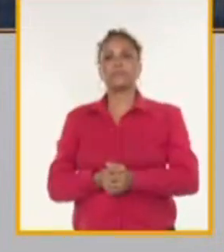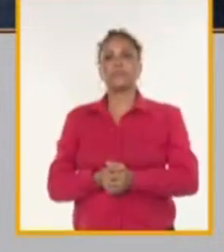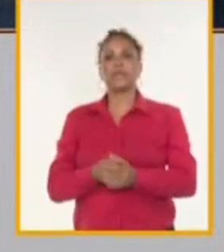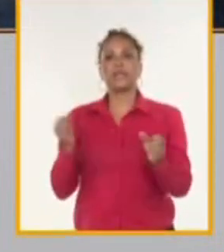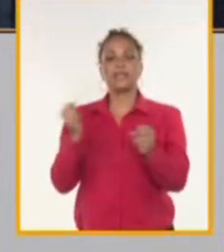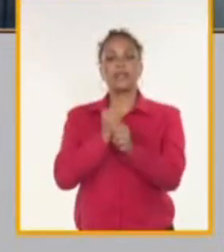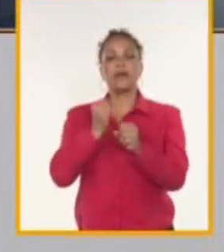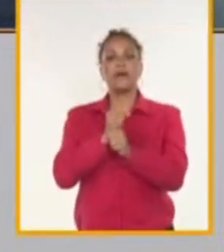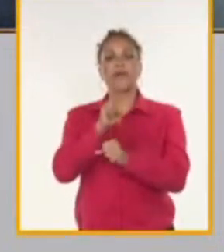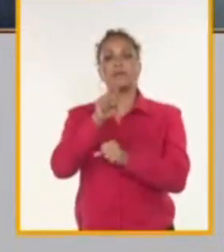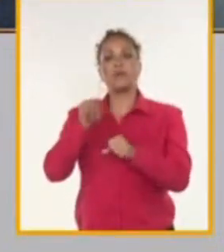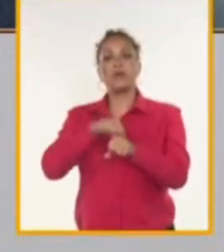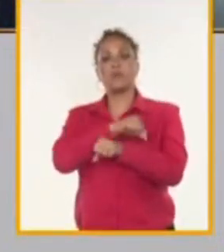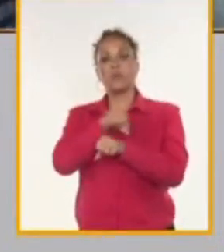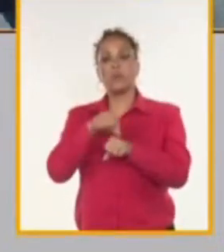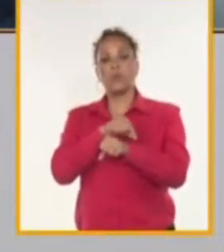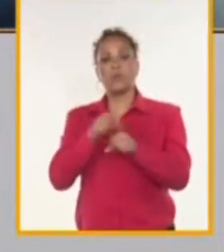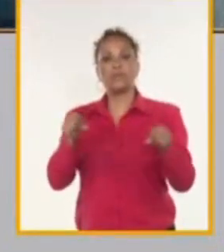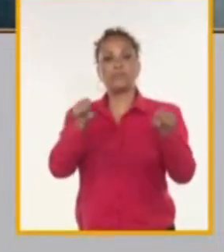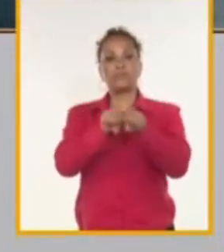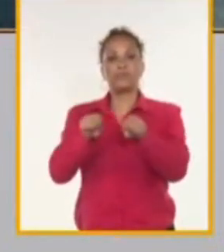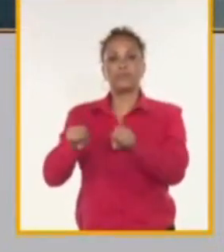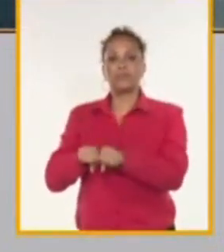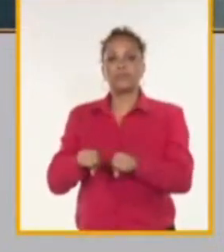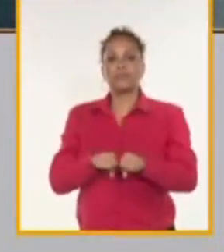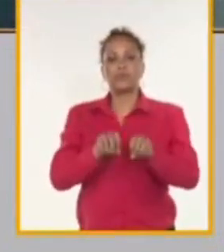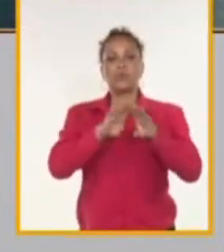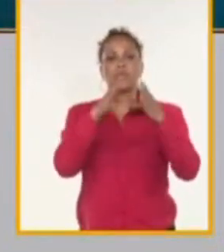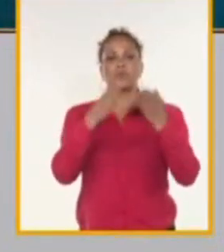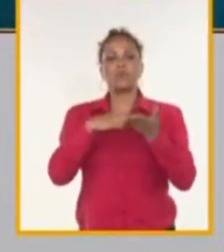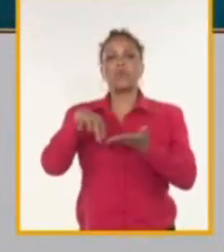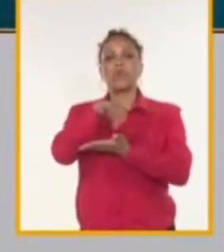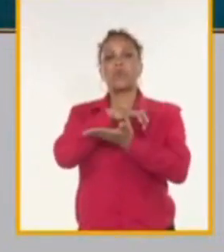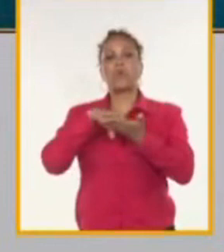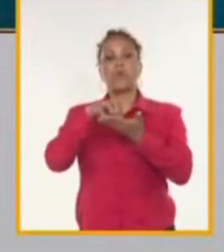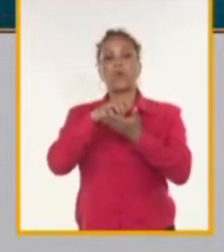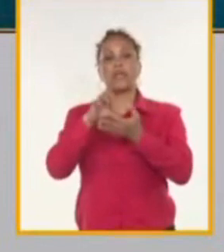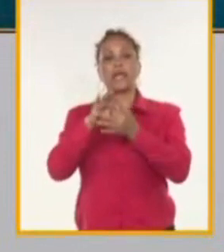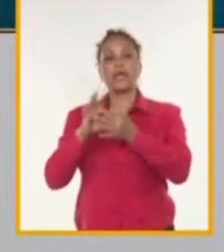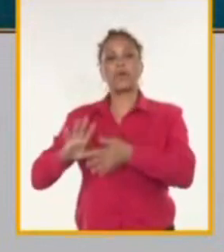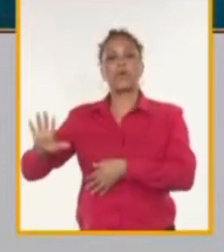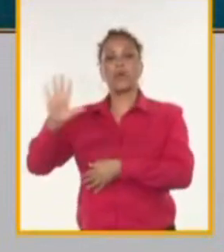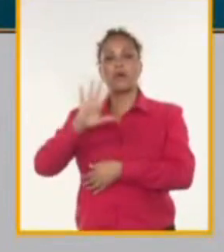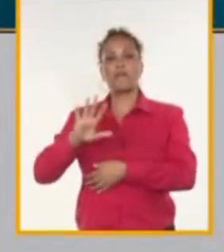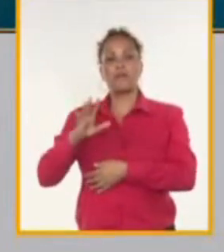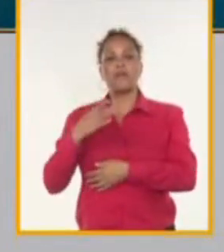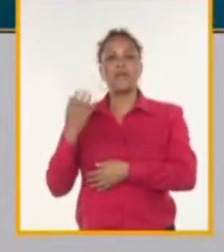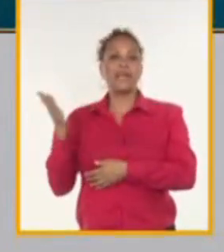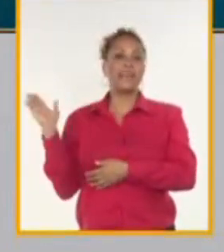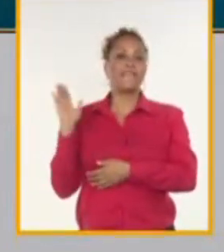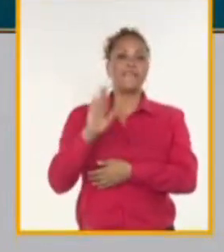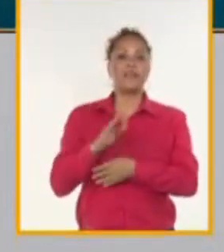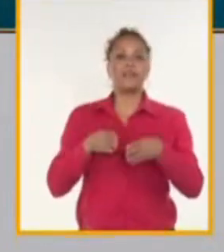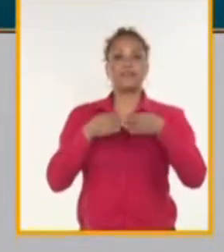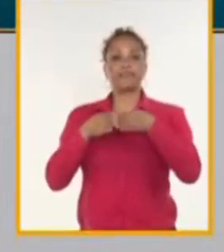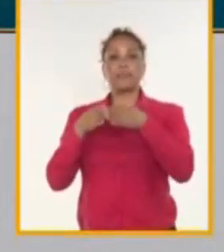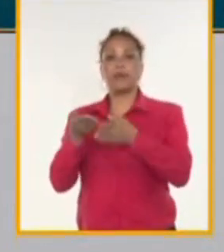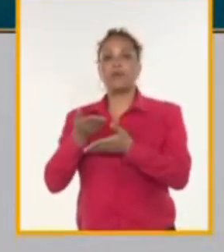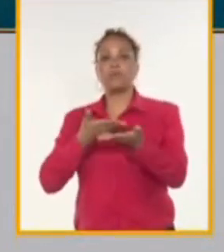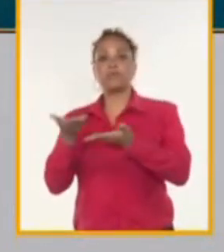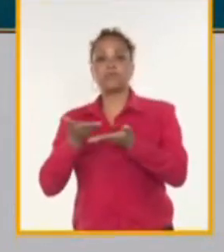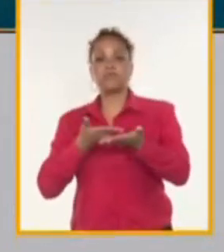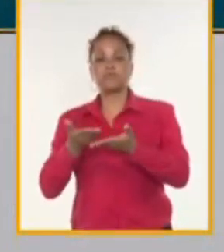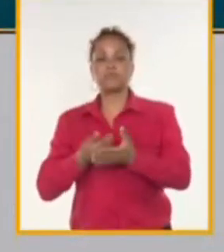horas, de tener conectividad con todas las áreas geográficas de donde provienen sus mercancías y donde